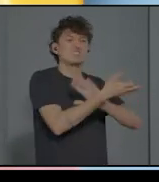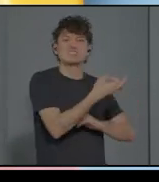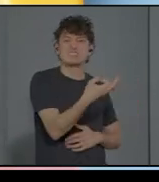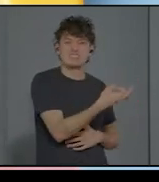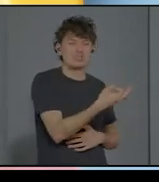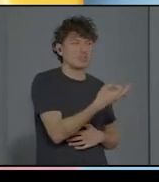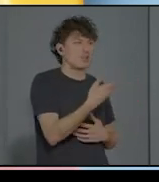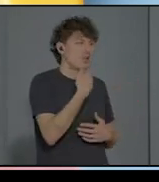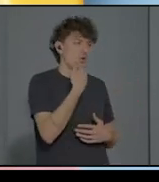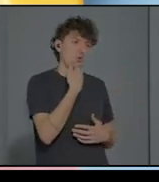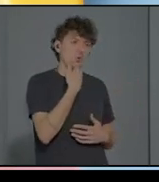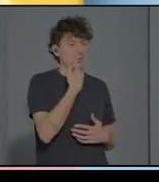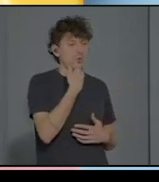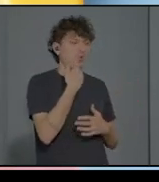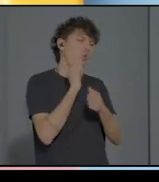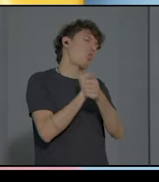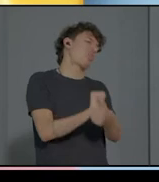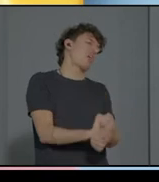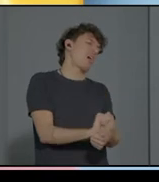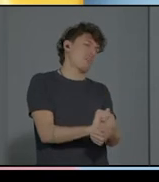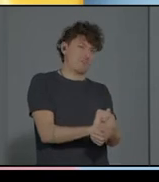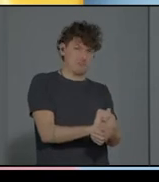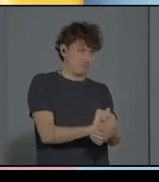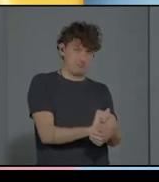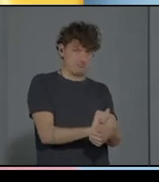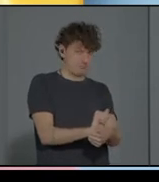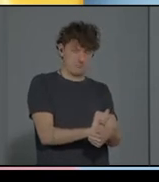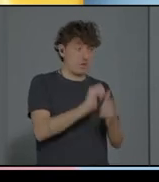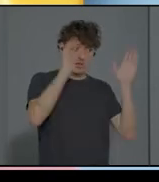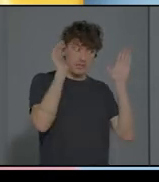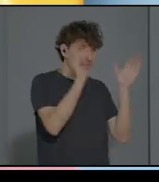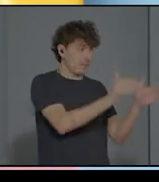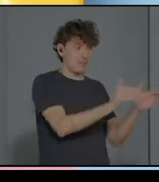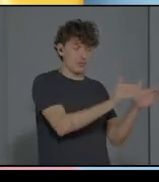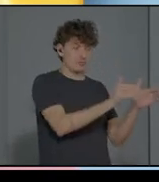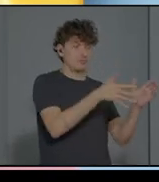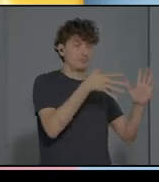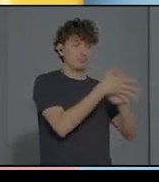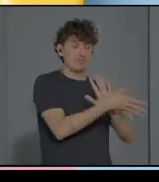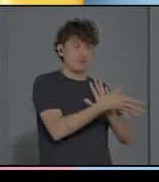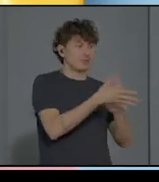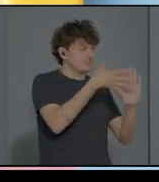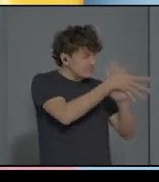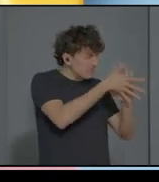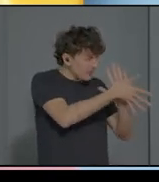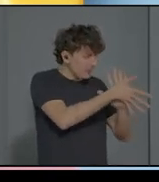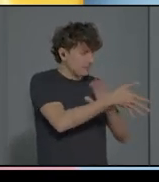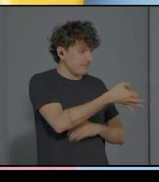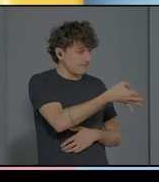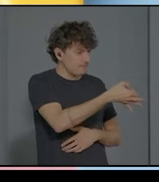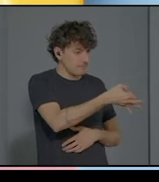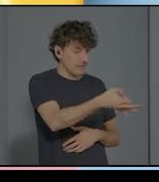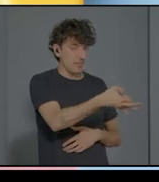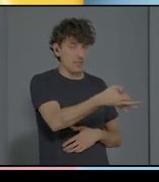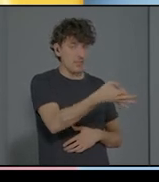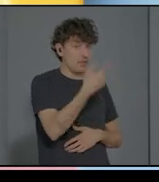decir, hacer unas intervenciones, ver cómo son eficaces, ver los resultados y luego,